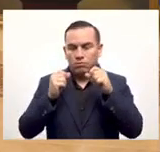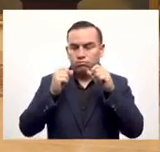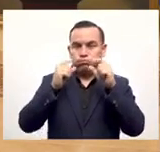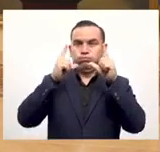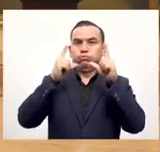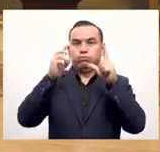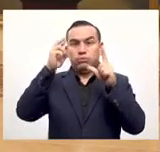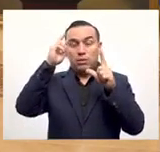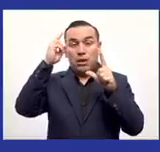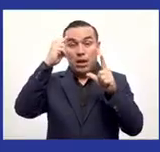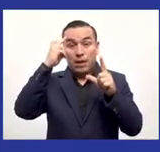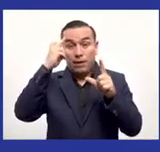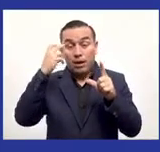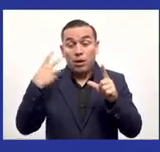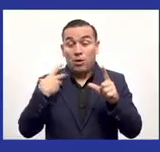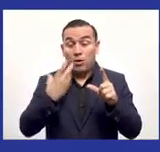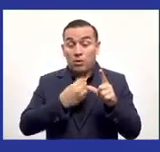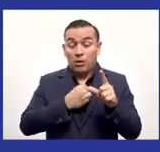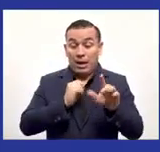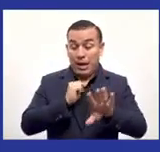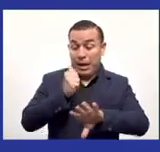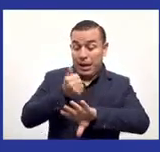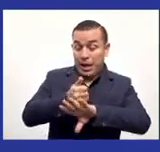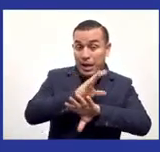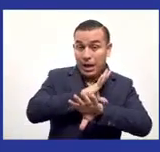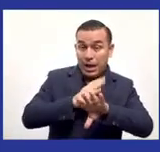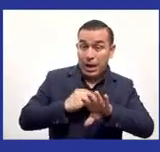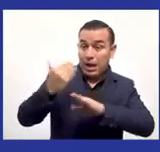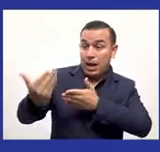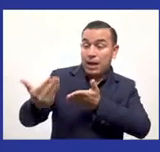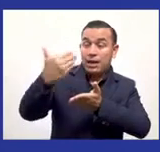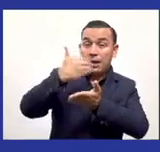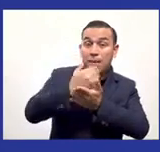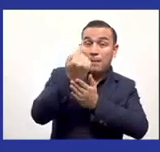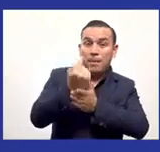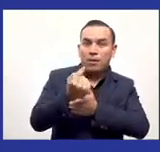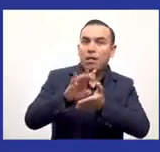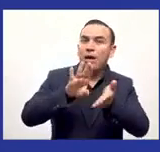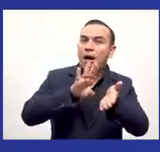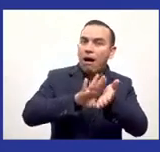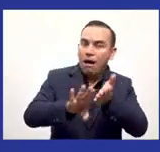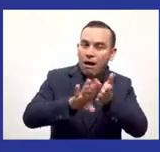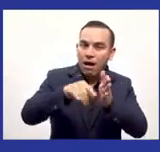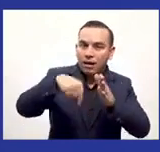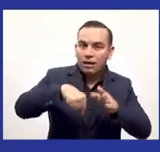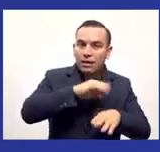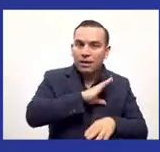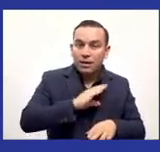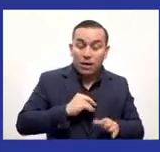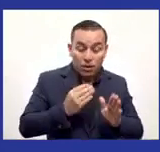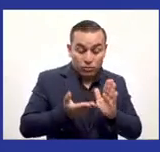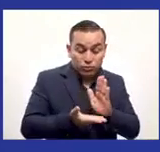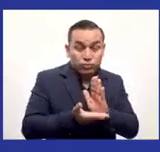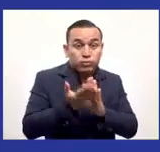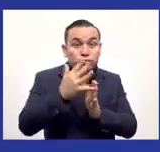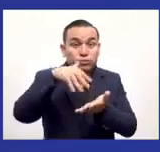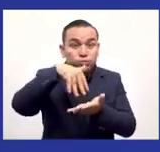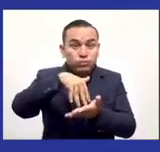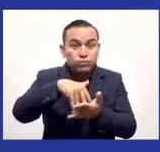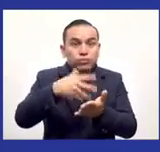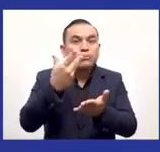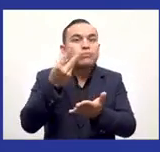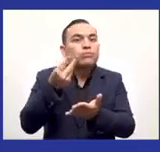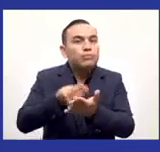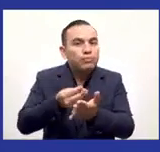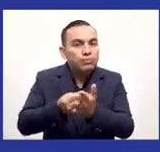y si hacemos esto, inversionistas y turistas que poseen este capital van a venir a El Salvador y por lo tanto van a beneficiar a los salvadoreños